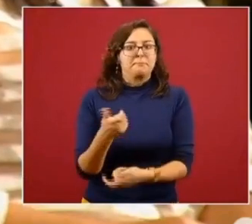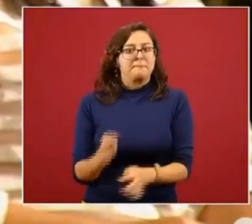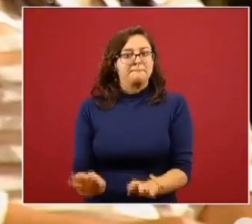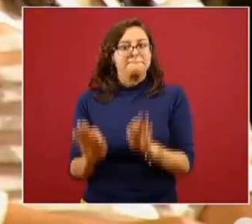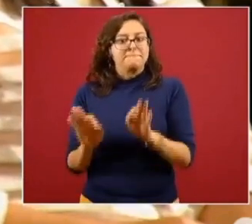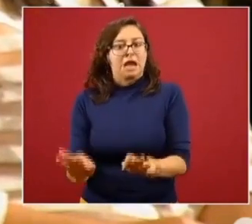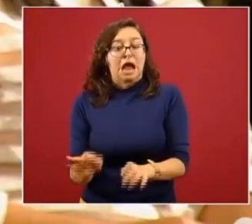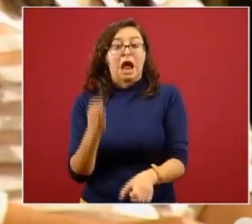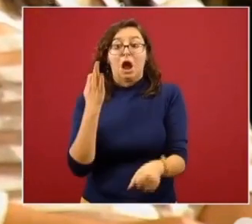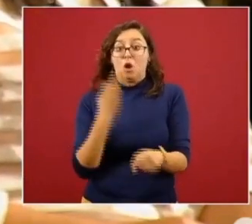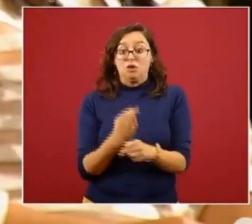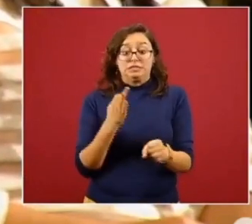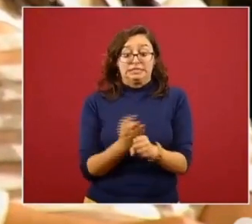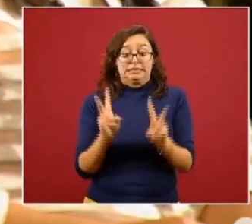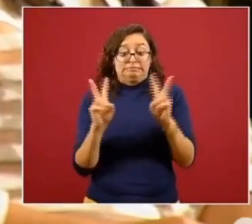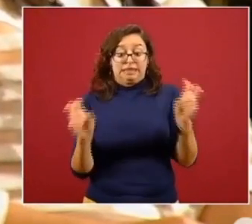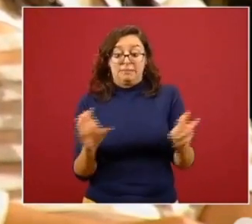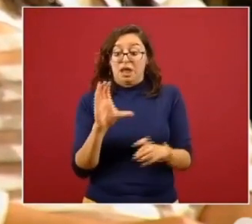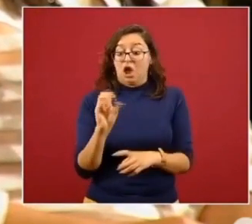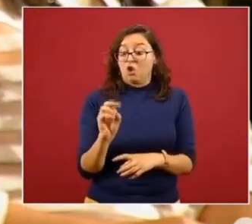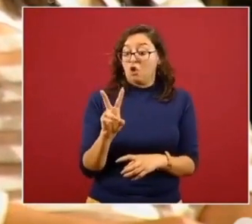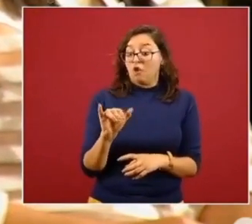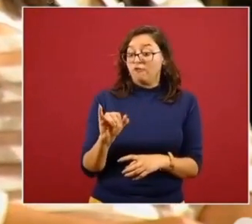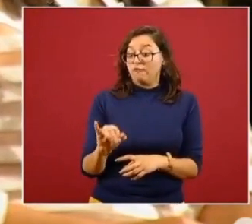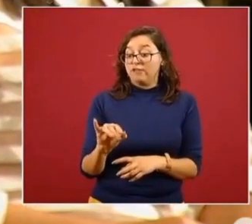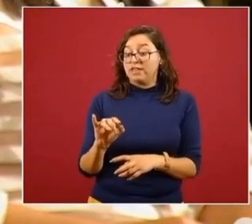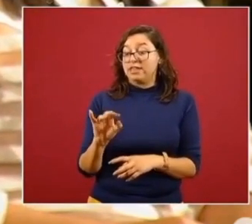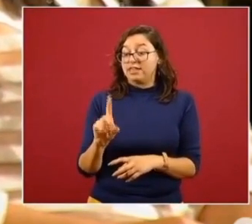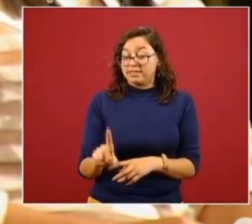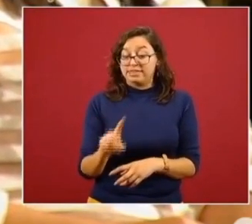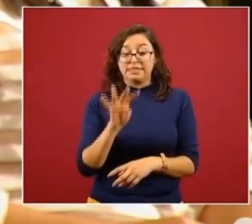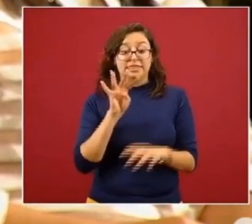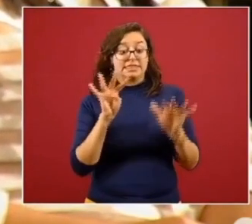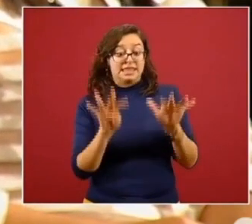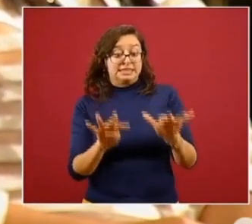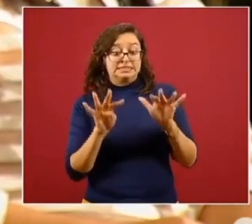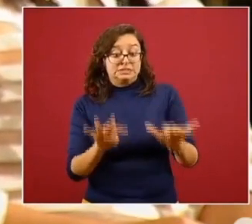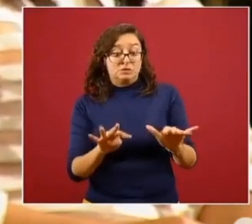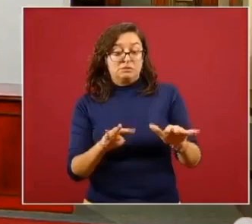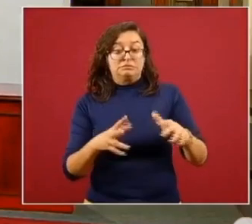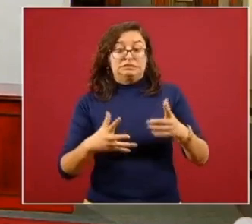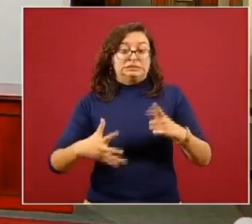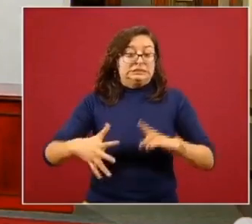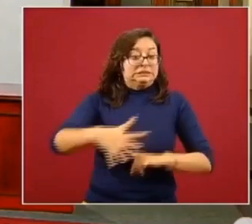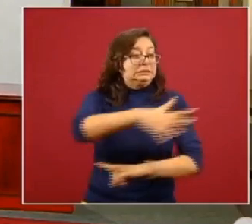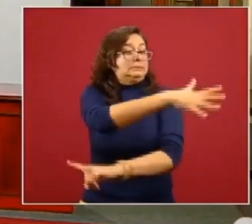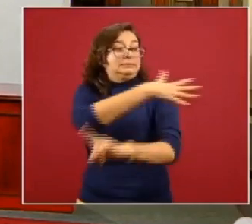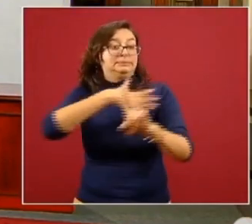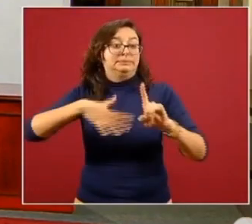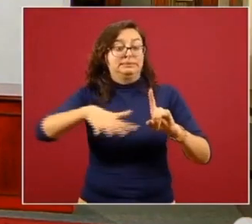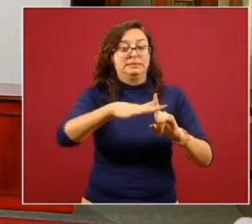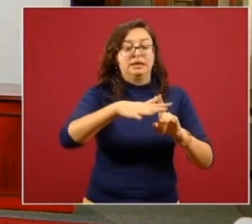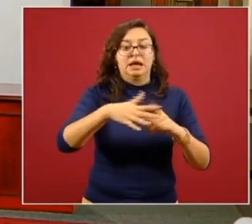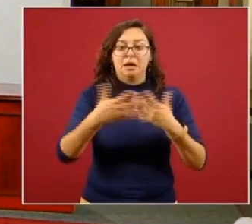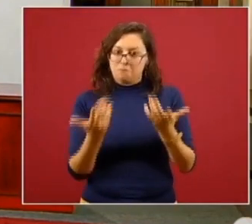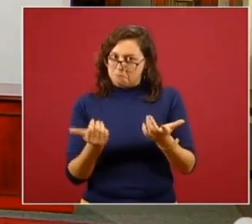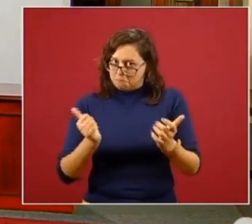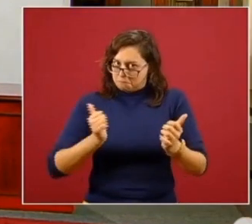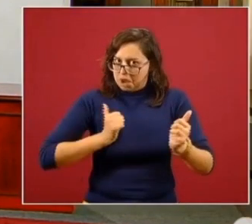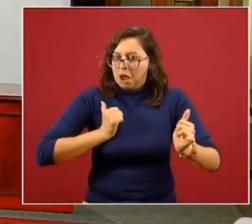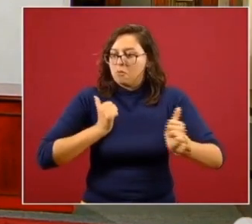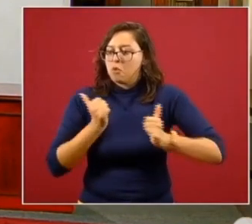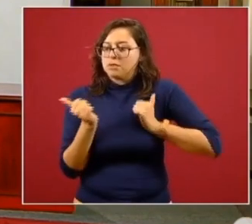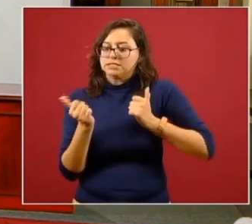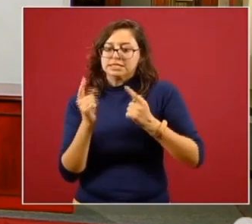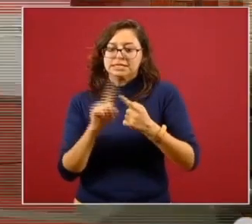por la COVID-19 sentará las bases para que el sector salud y el sector educativo se unan